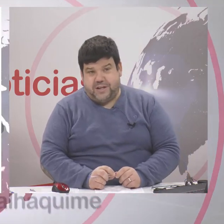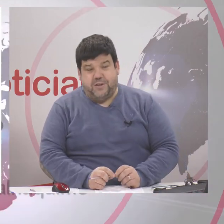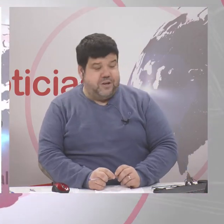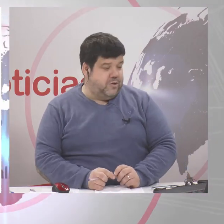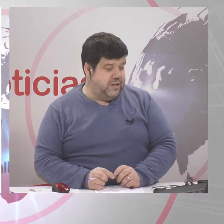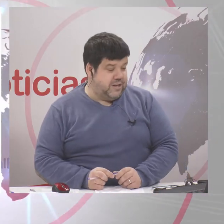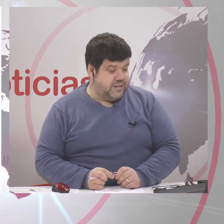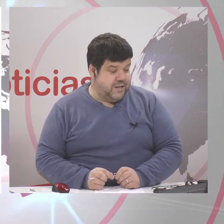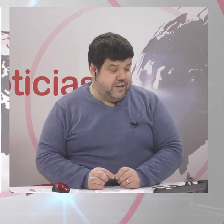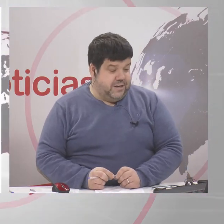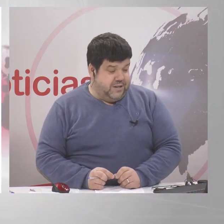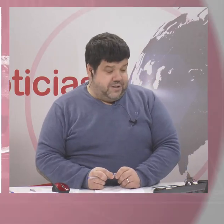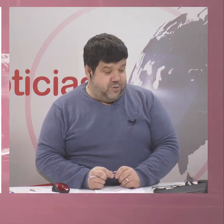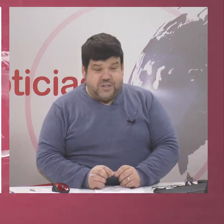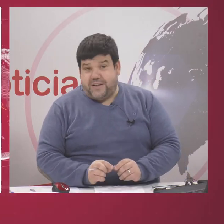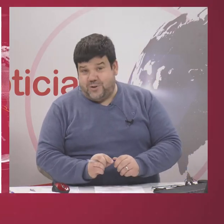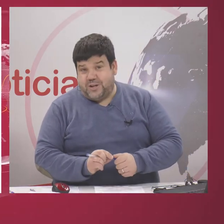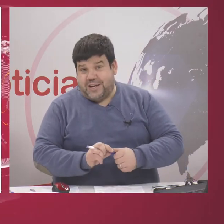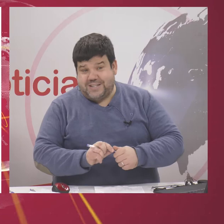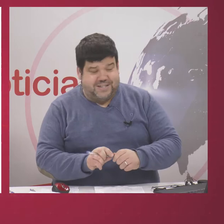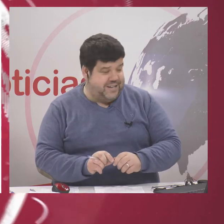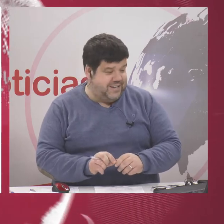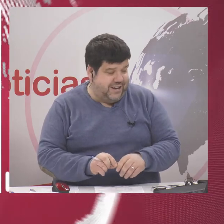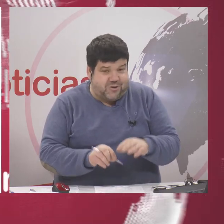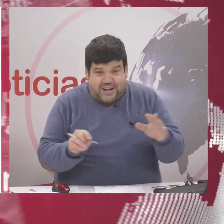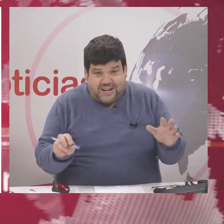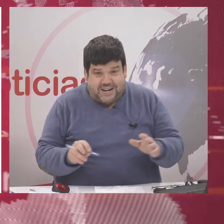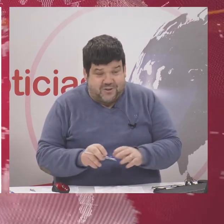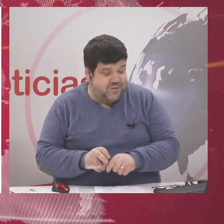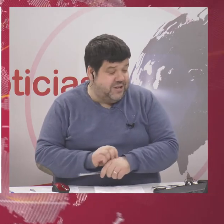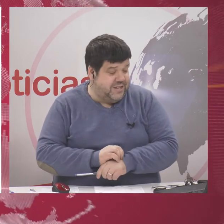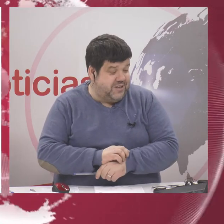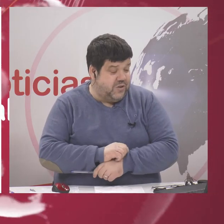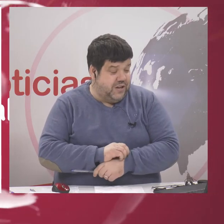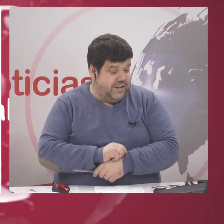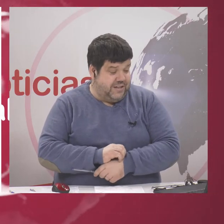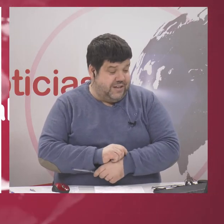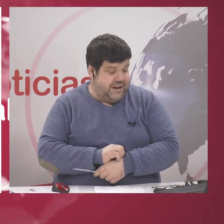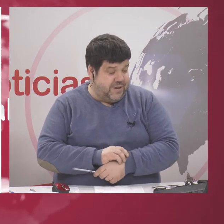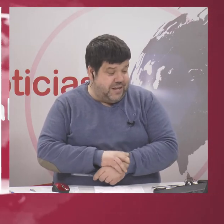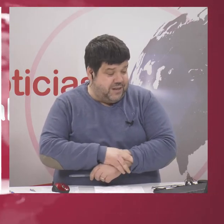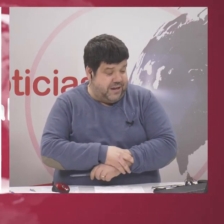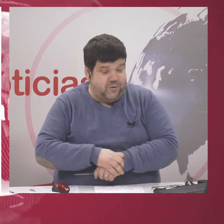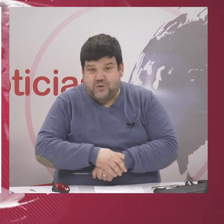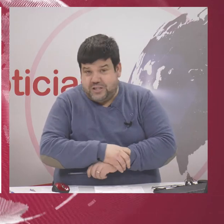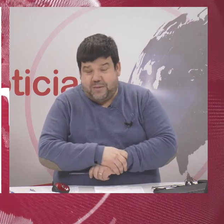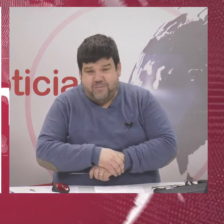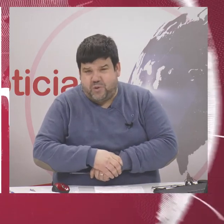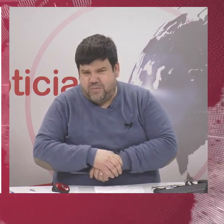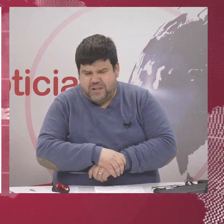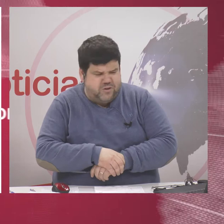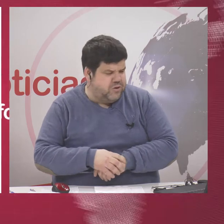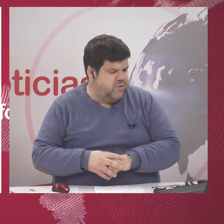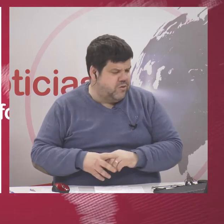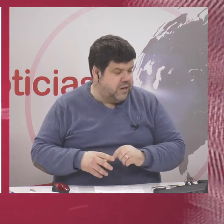es decir quedan 5 días seguro que sea de esos que casi se agotarán el arco entiendo desde la hermandad ya incluso se están